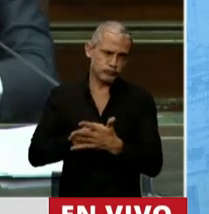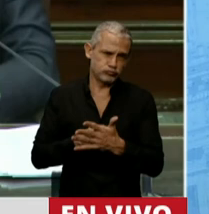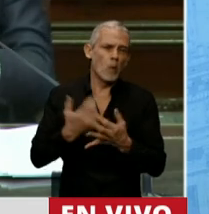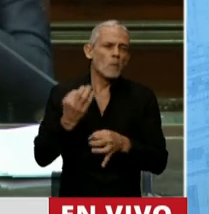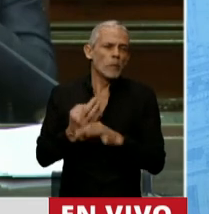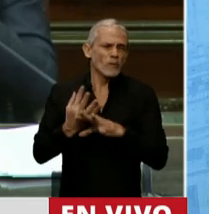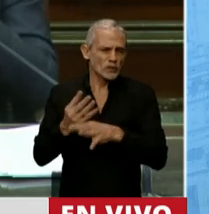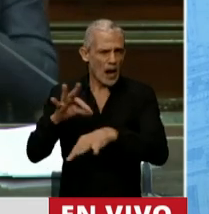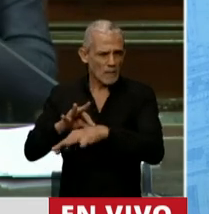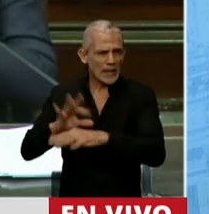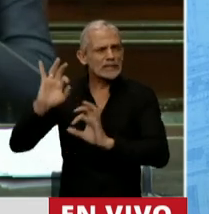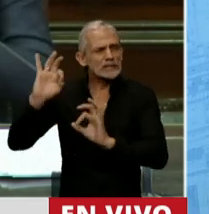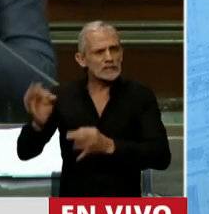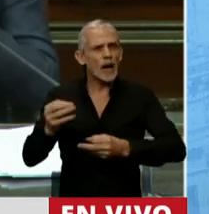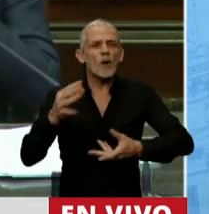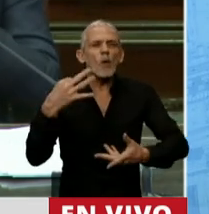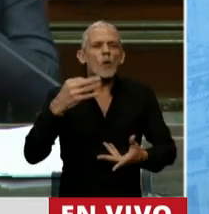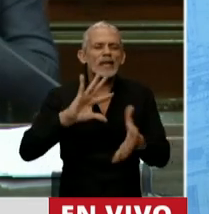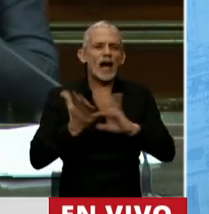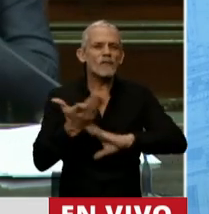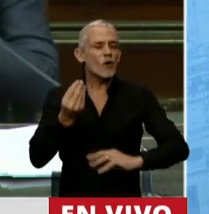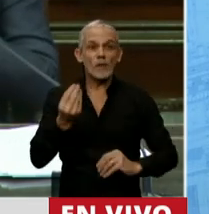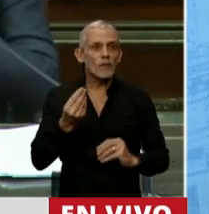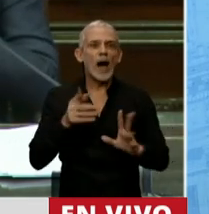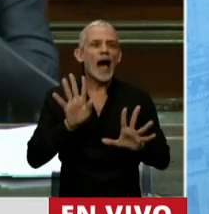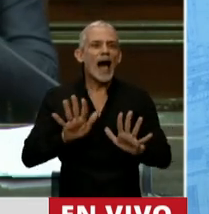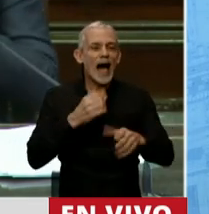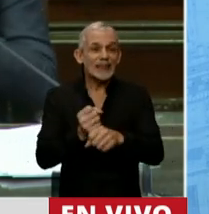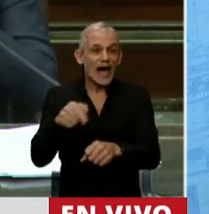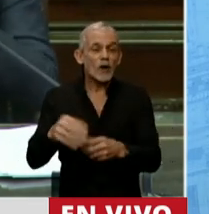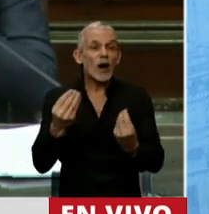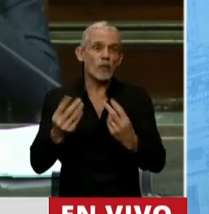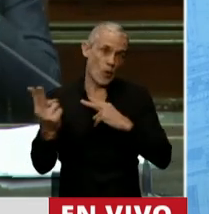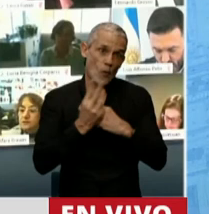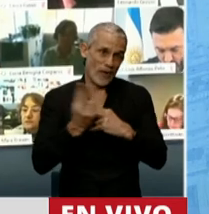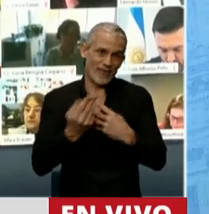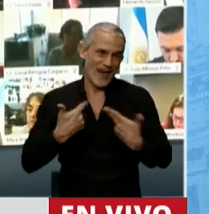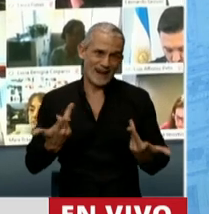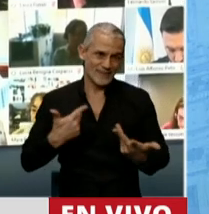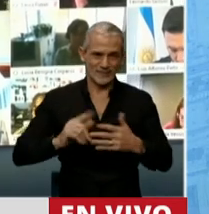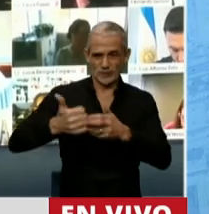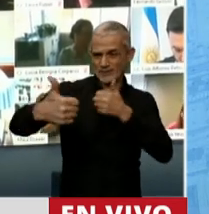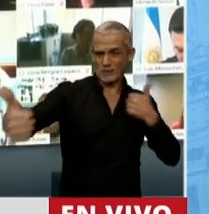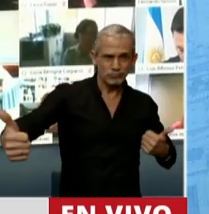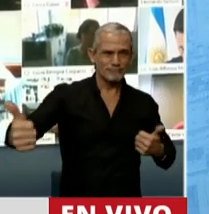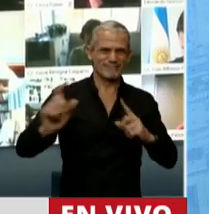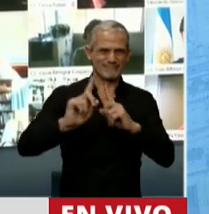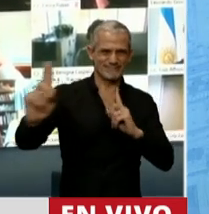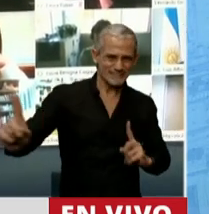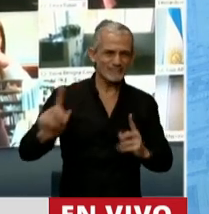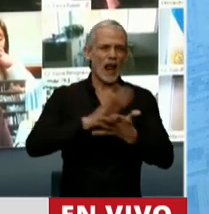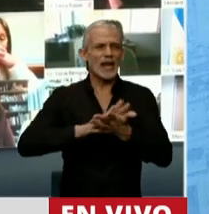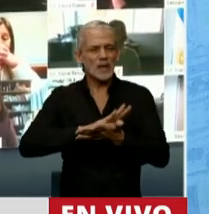especialistas, la única manera que tenemos por ahora es de cuidarnos el distanciamiento social, la